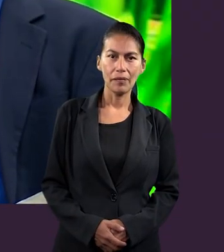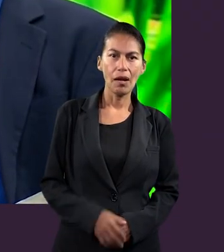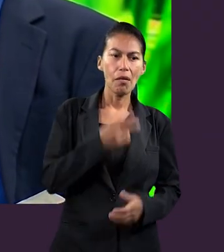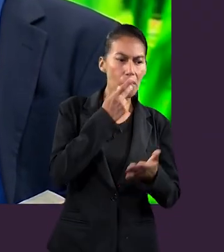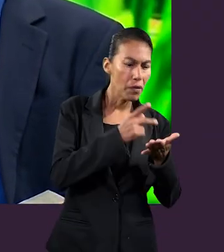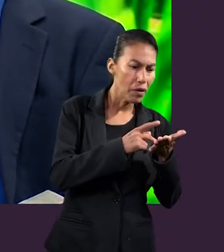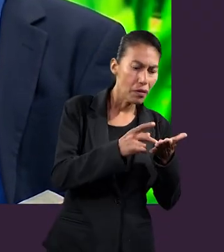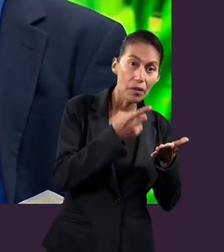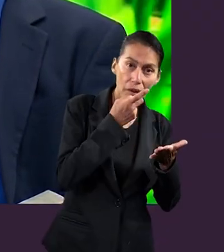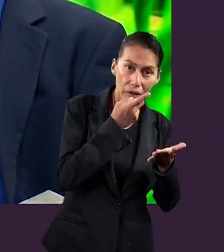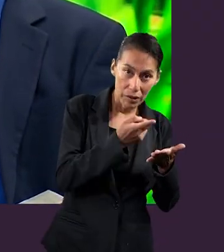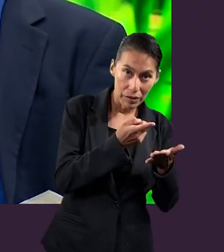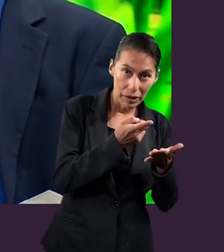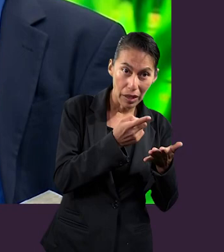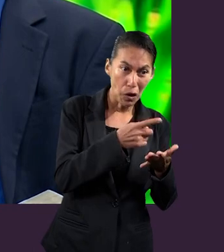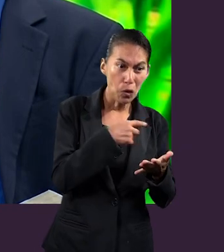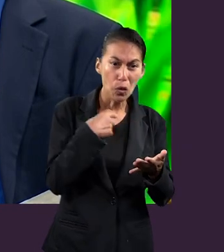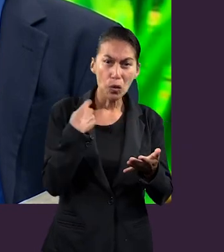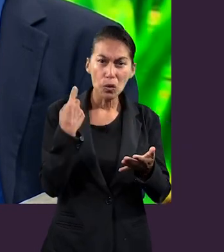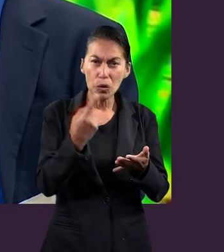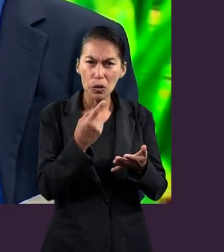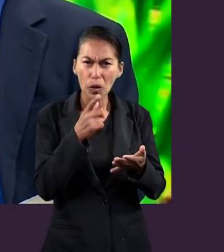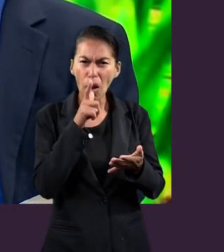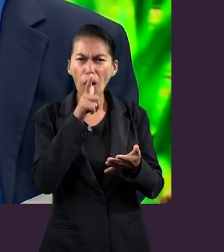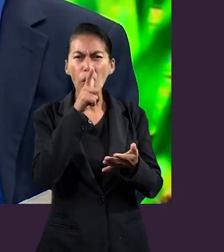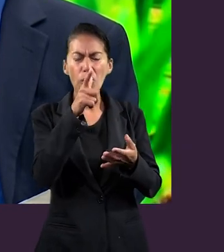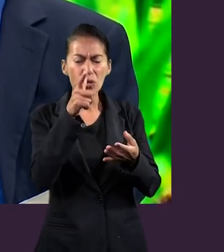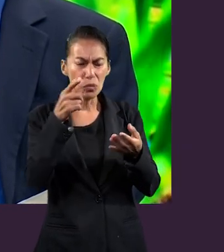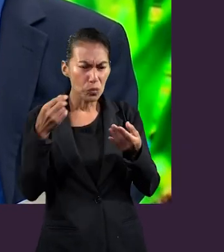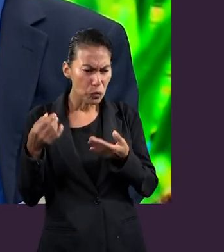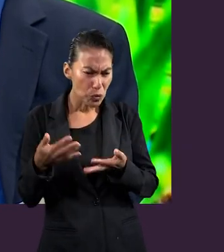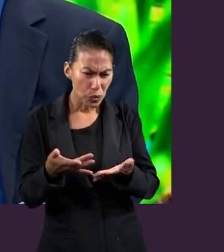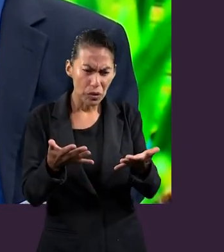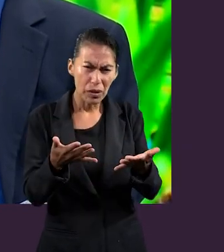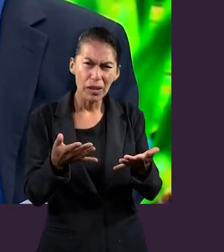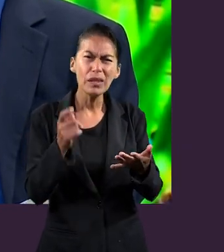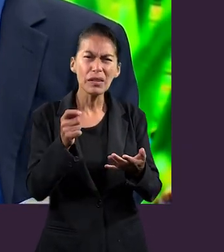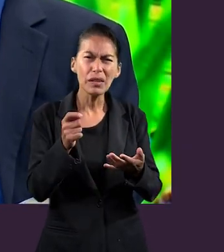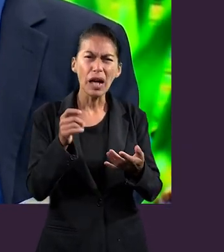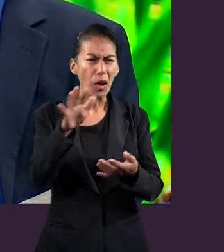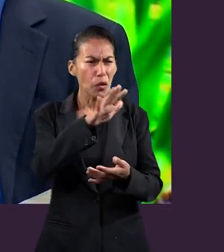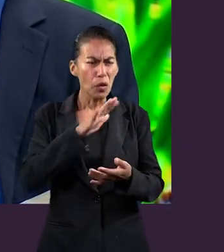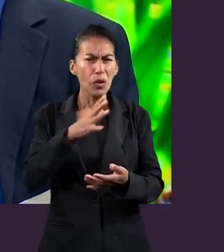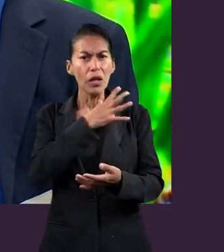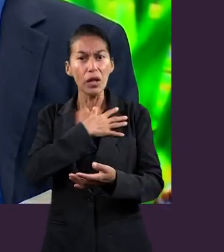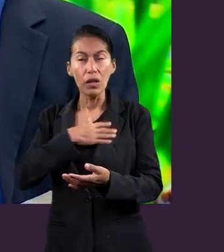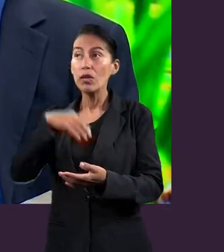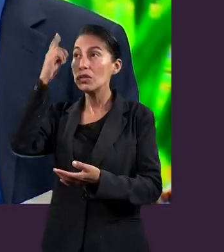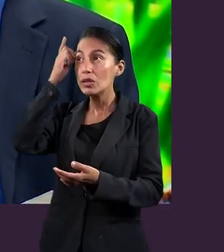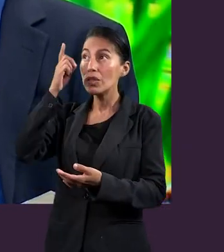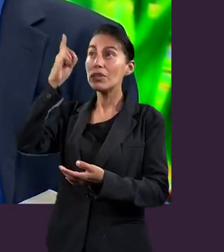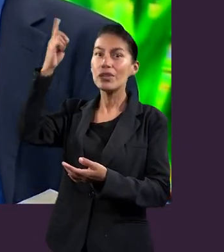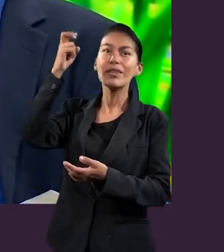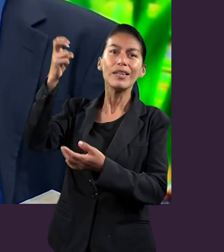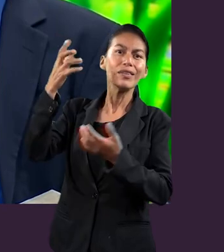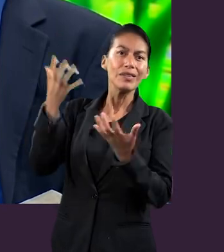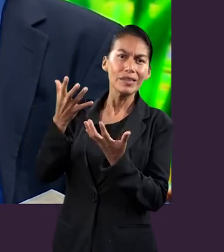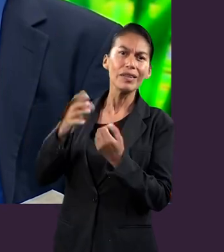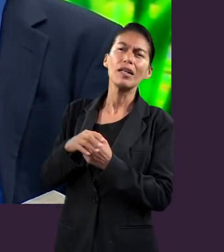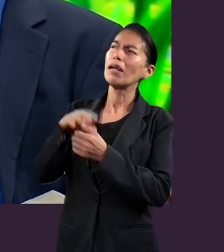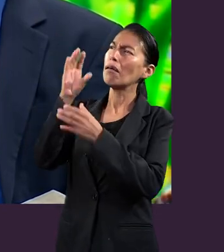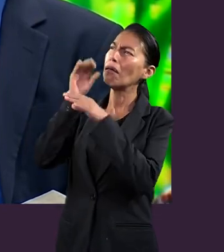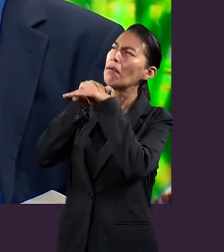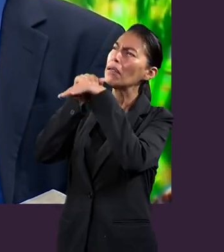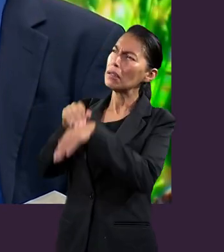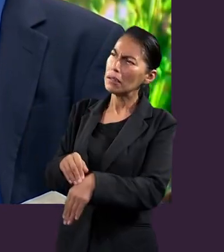El apóstol habla que debemos andar en luz, que debemos andar como hijos e hijas de Dios. Nuestra vida